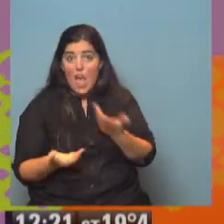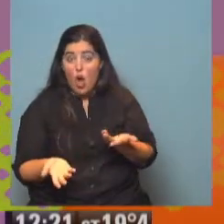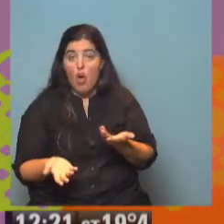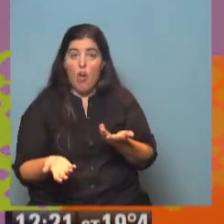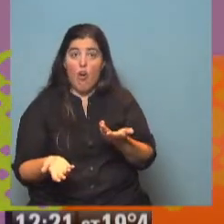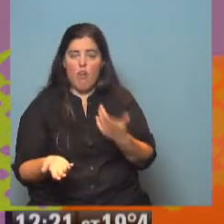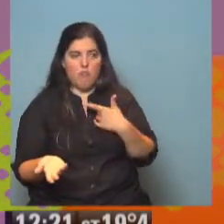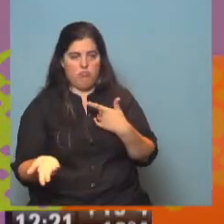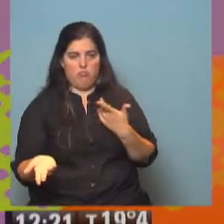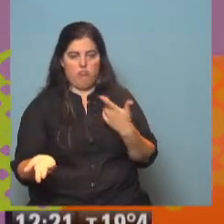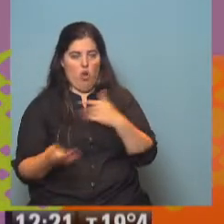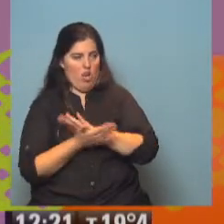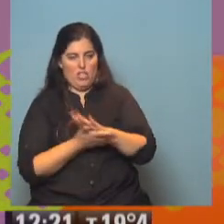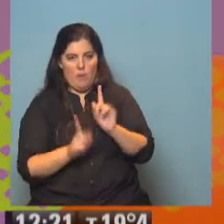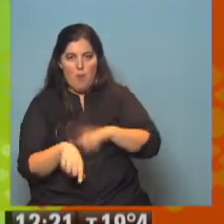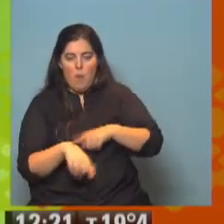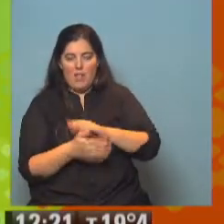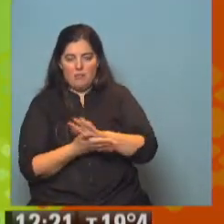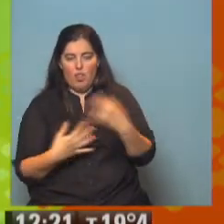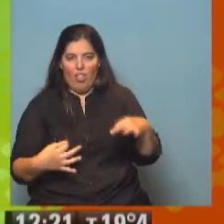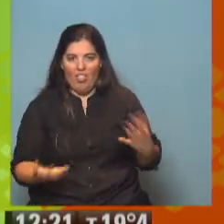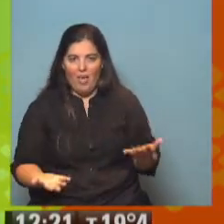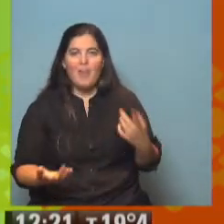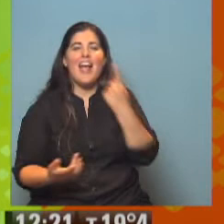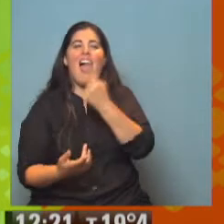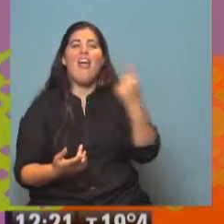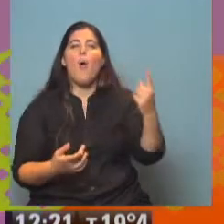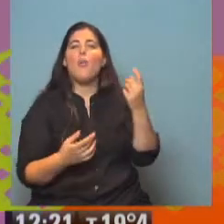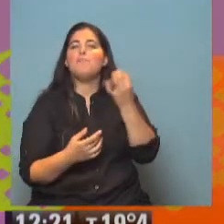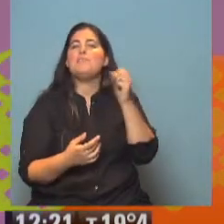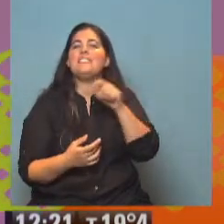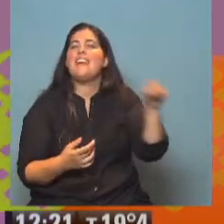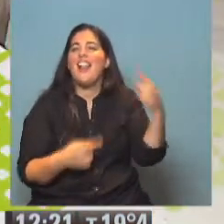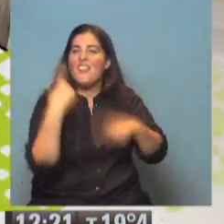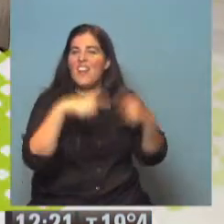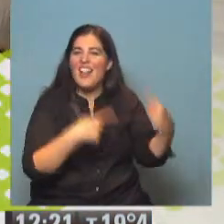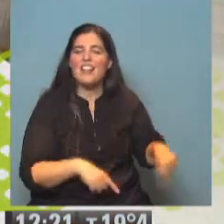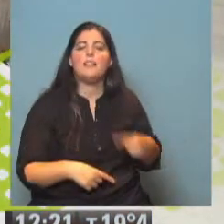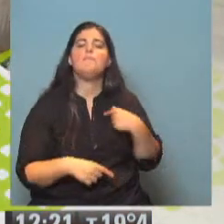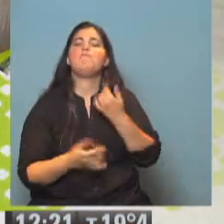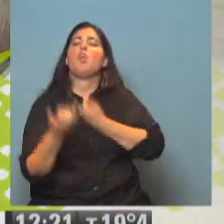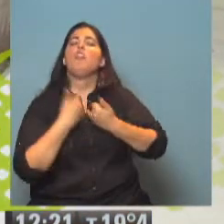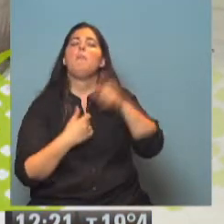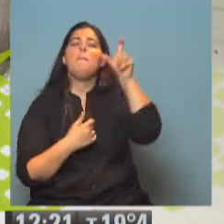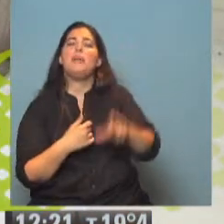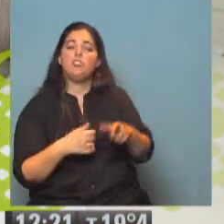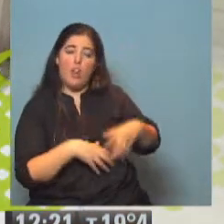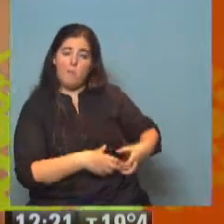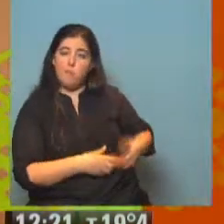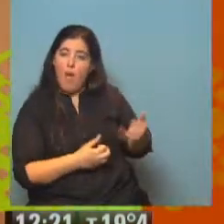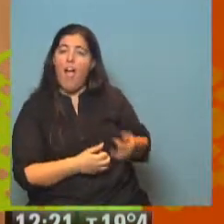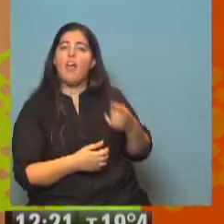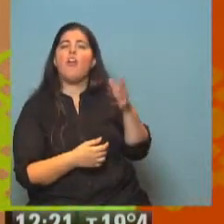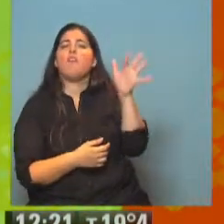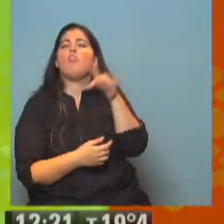de ahí, ¿cómo tuve que resolver el momento? Claro, Cada caso es muy particular. Contame la vida diaria que puede llevar una persona. Yo me